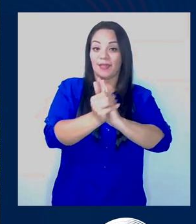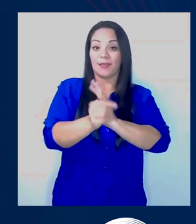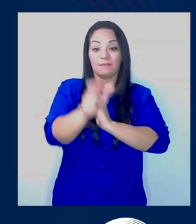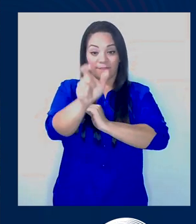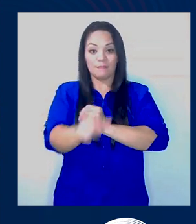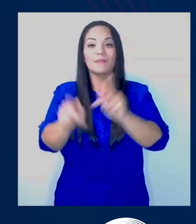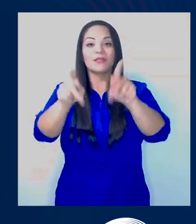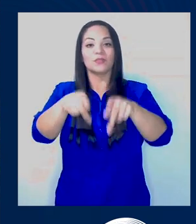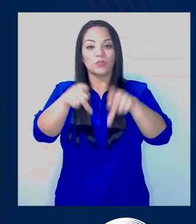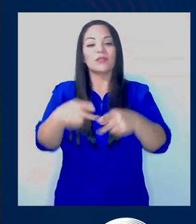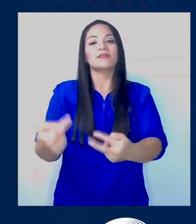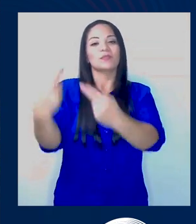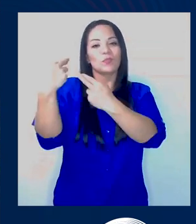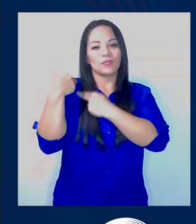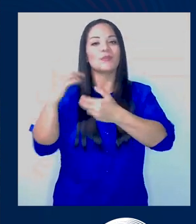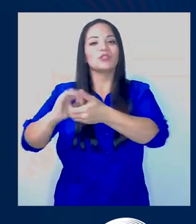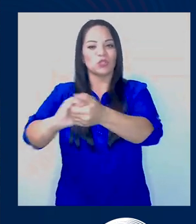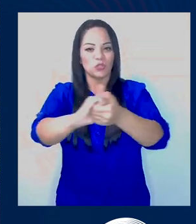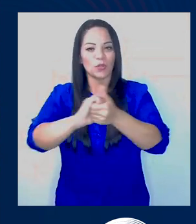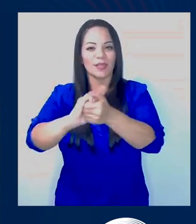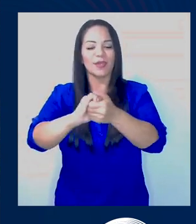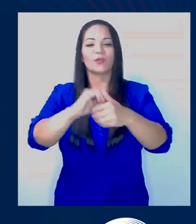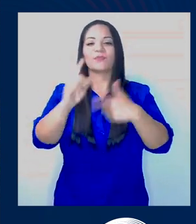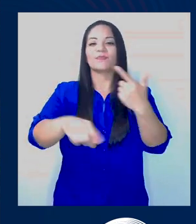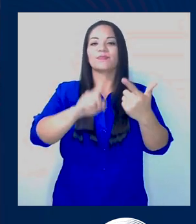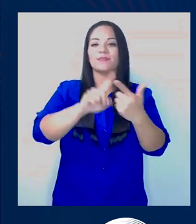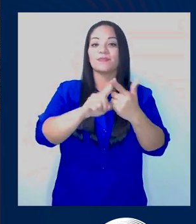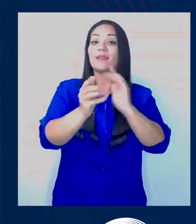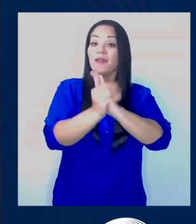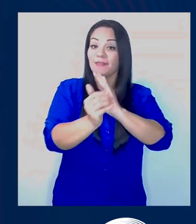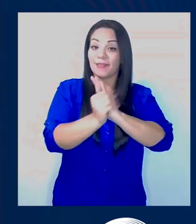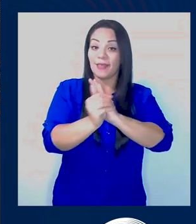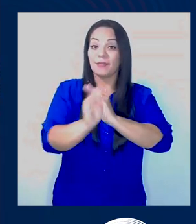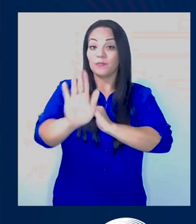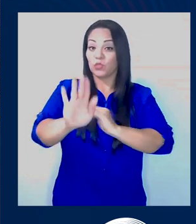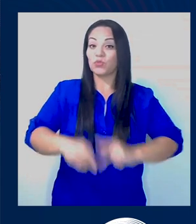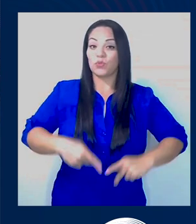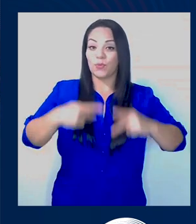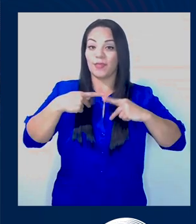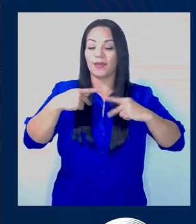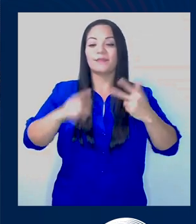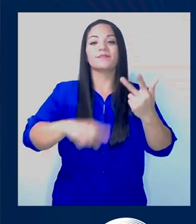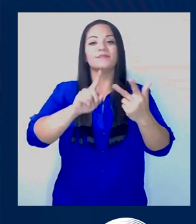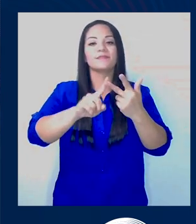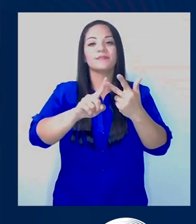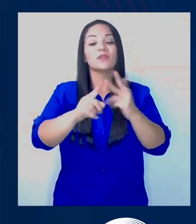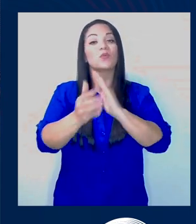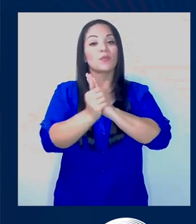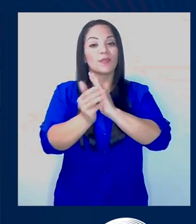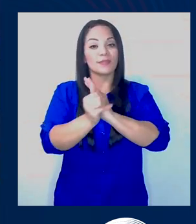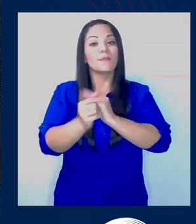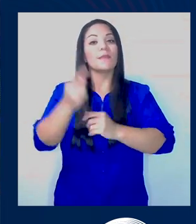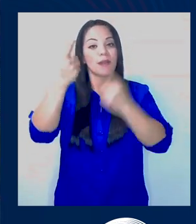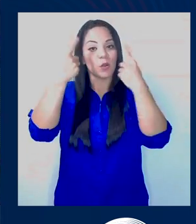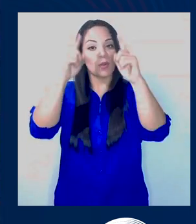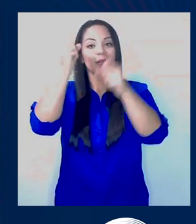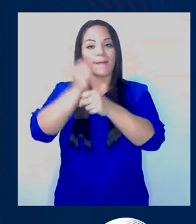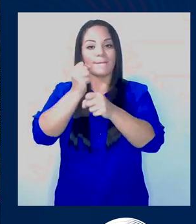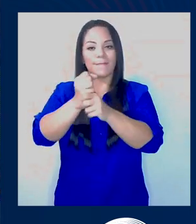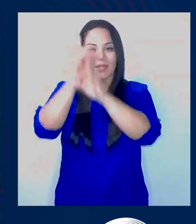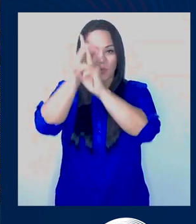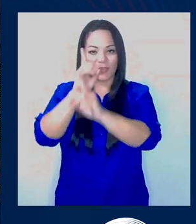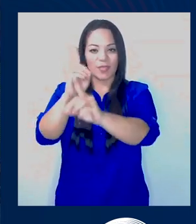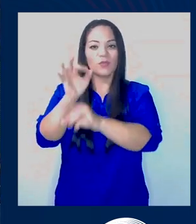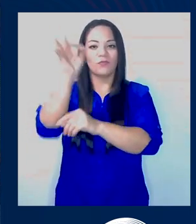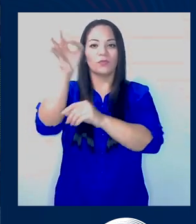para la ciudadanía responsable y solidaria, las competencias para la vida y las competencias para el